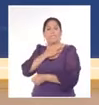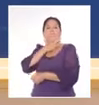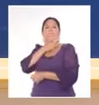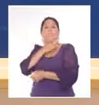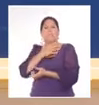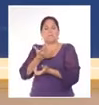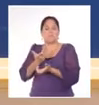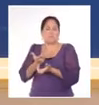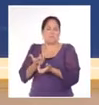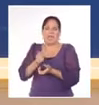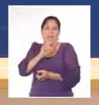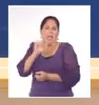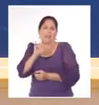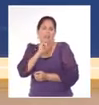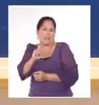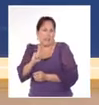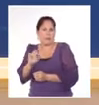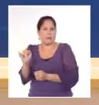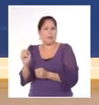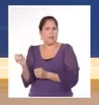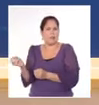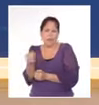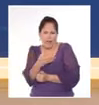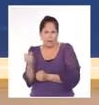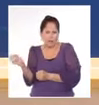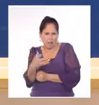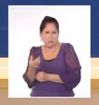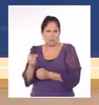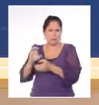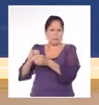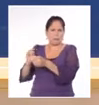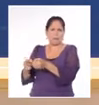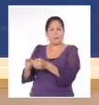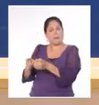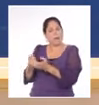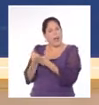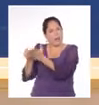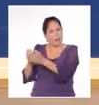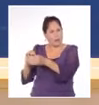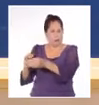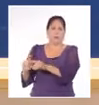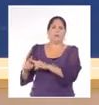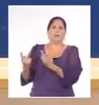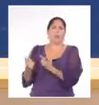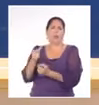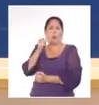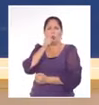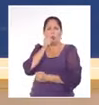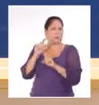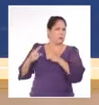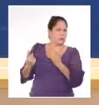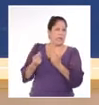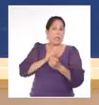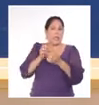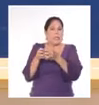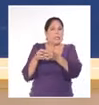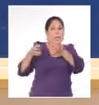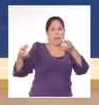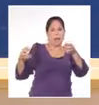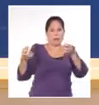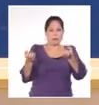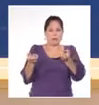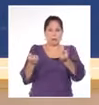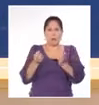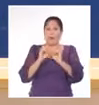sobre la realidad de Cuba. En este caso, al tratar de separar mediante sus